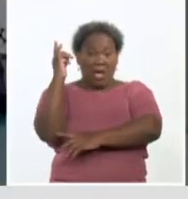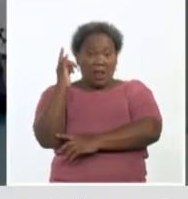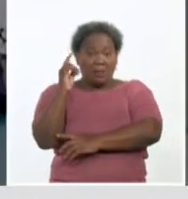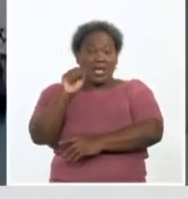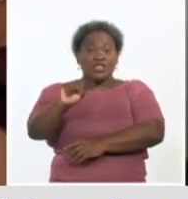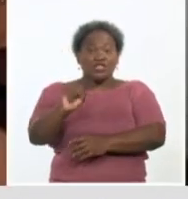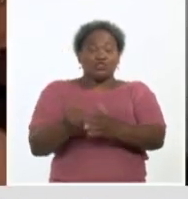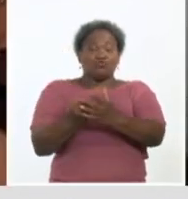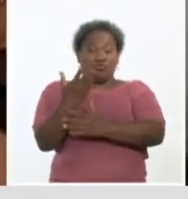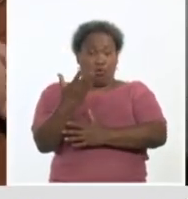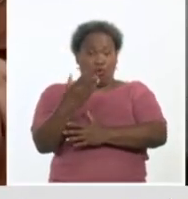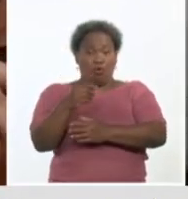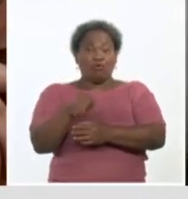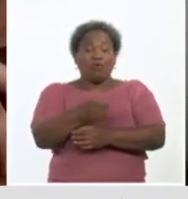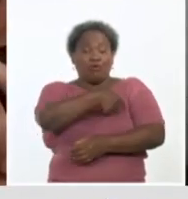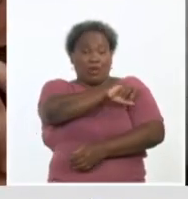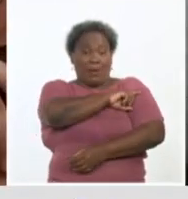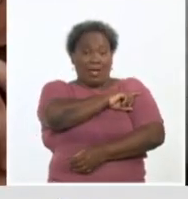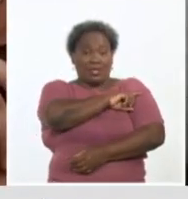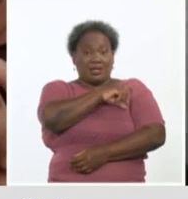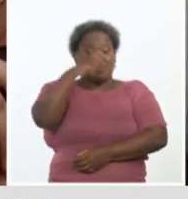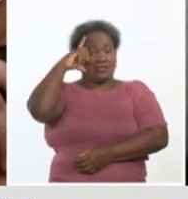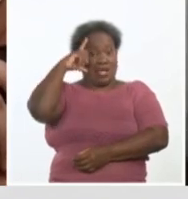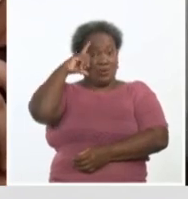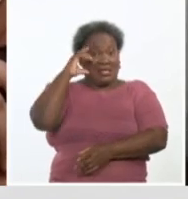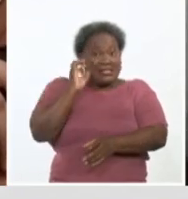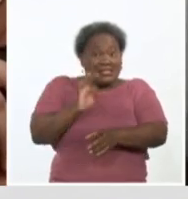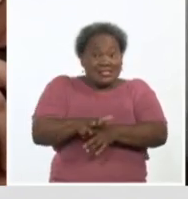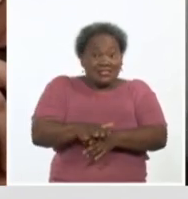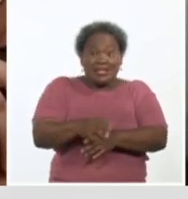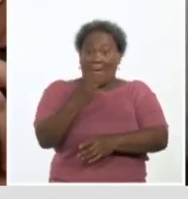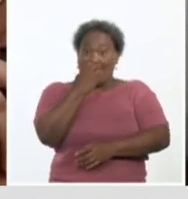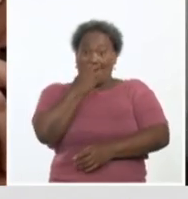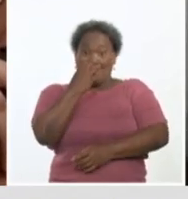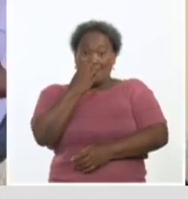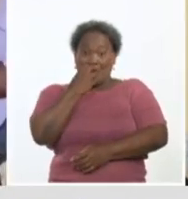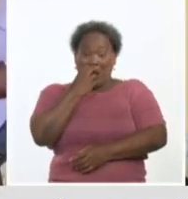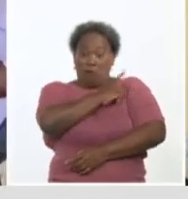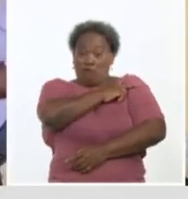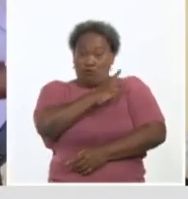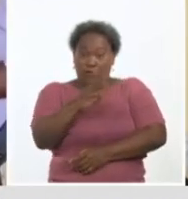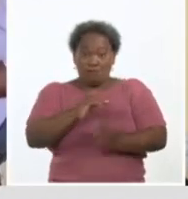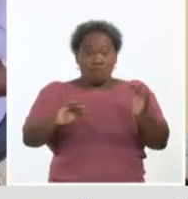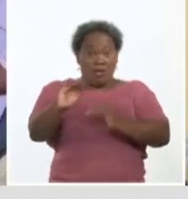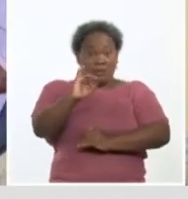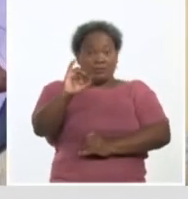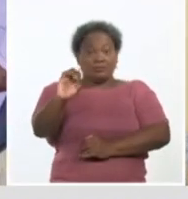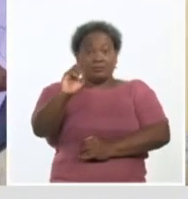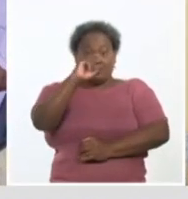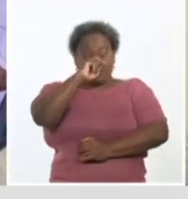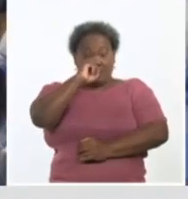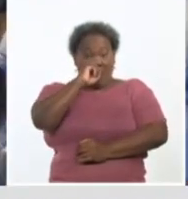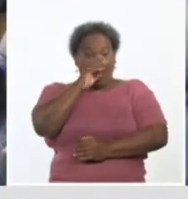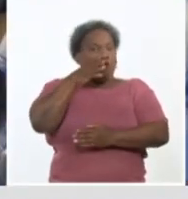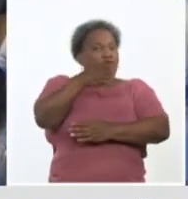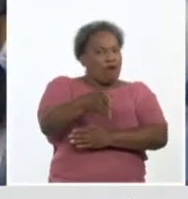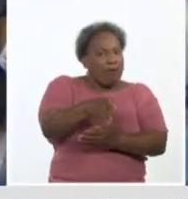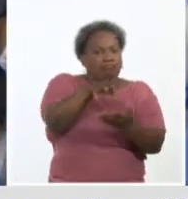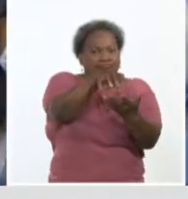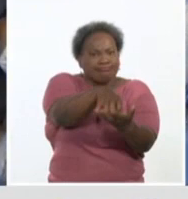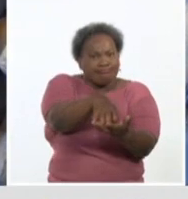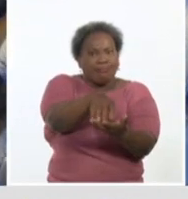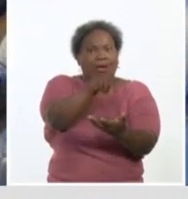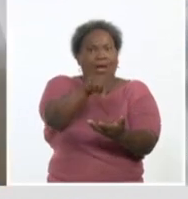Maya, contra Maestre y San Luis. Desde muy temprano los voluntarios mayores de 60 años acudieron a los sitios vacunales para